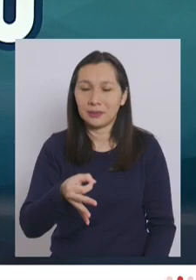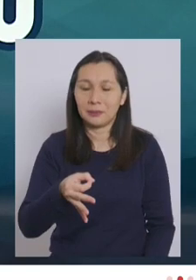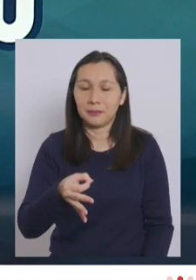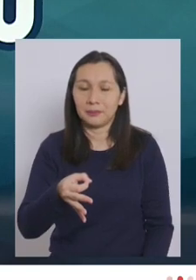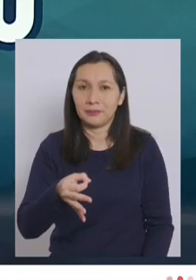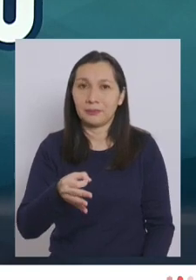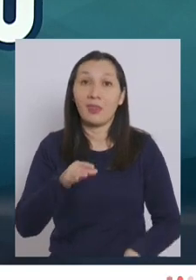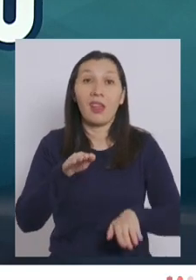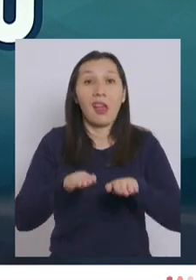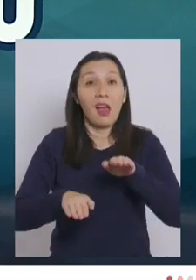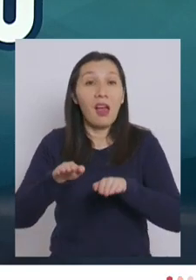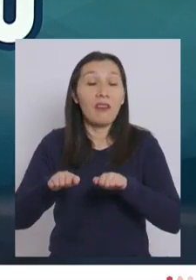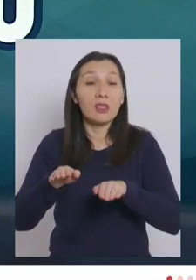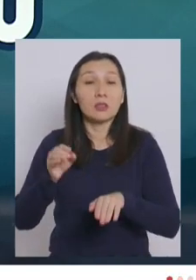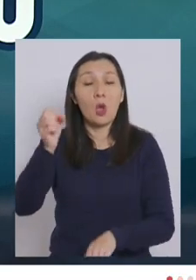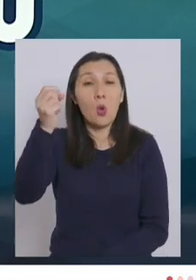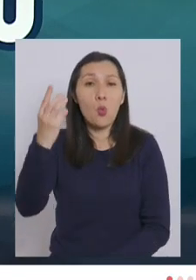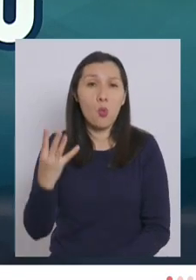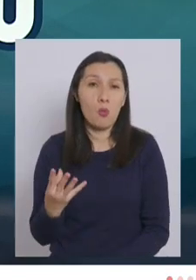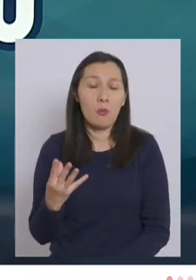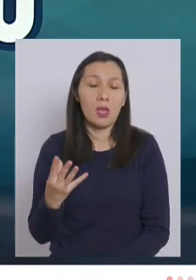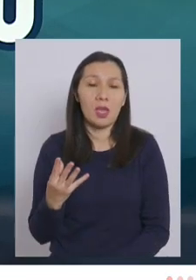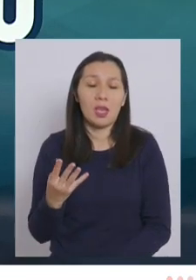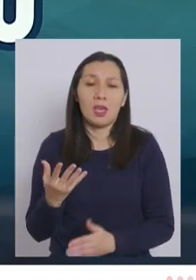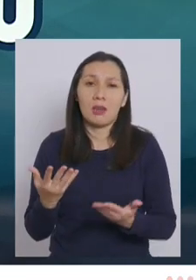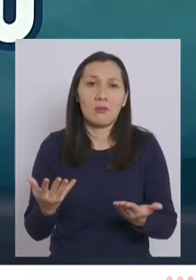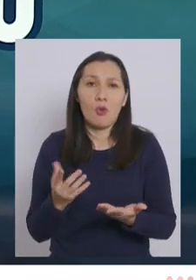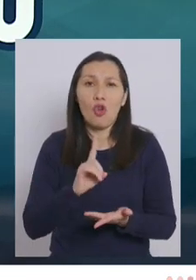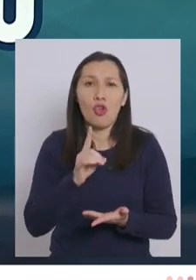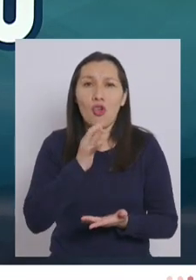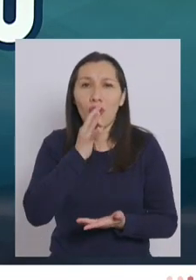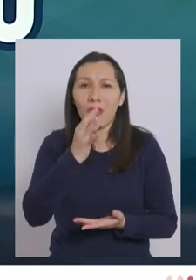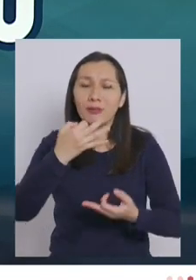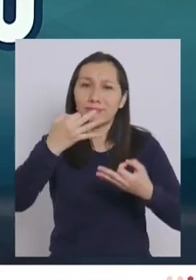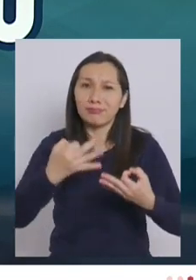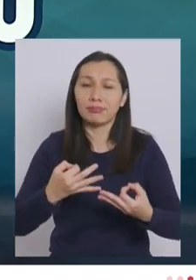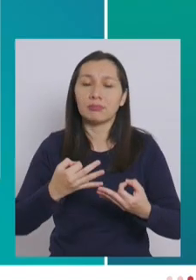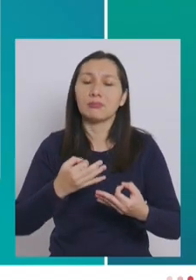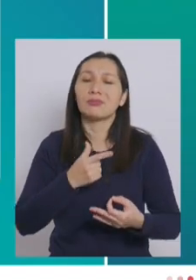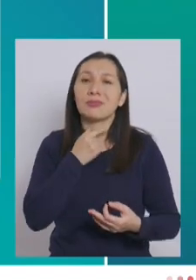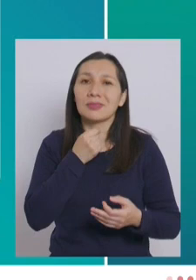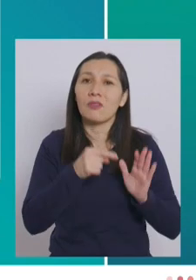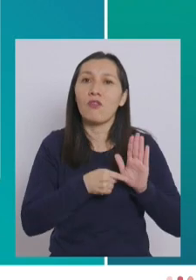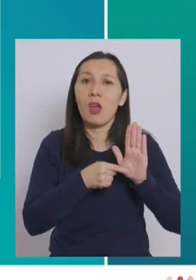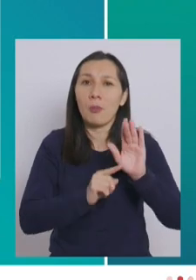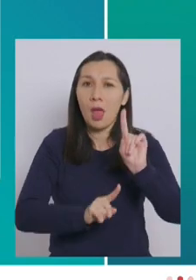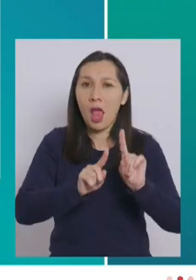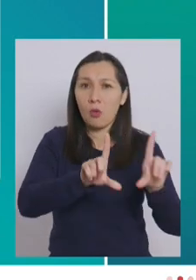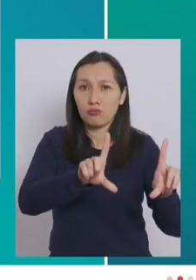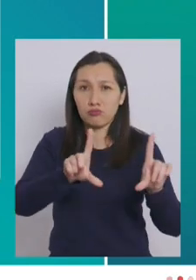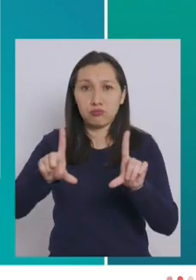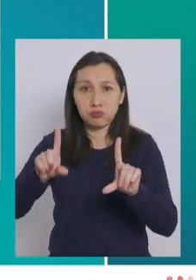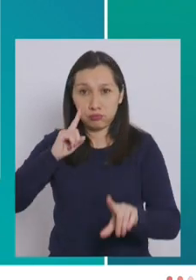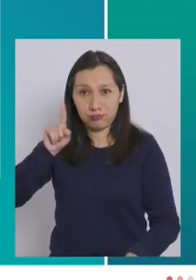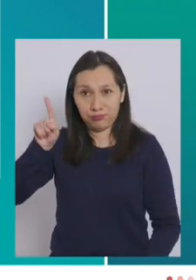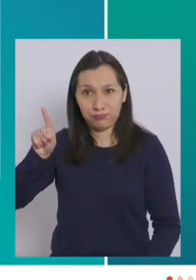A veces los números no hablan necesariamente, así que quiero mostrarles algunas imágenes.